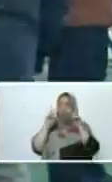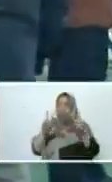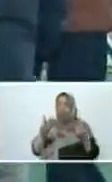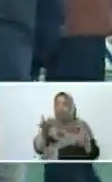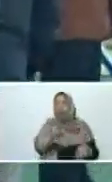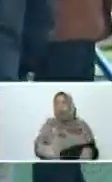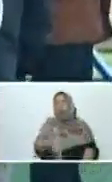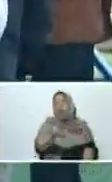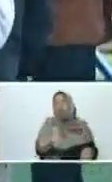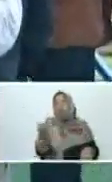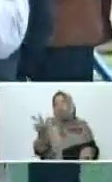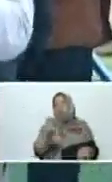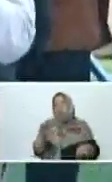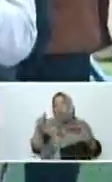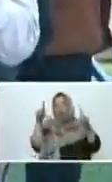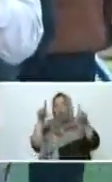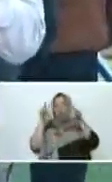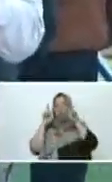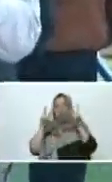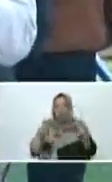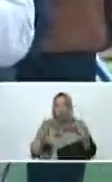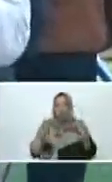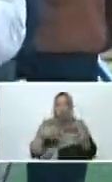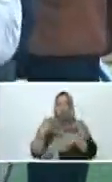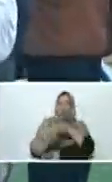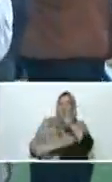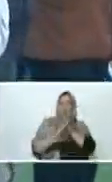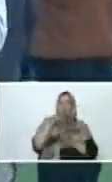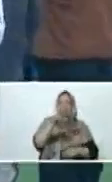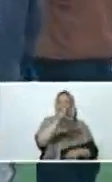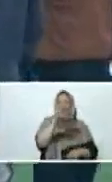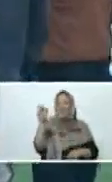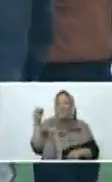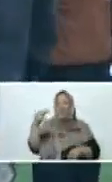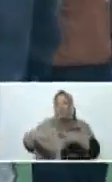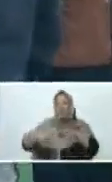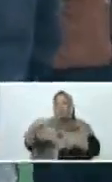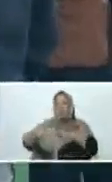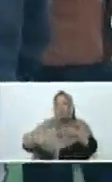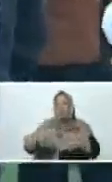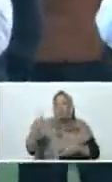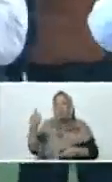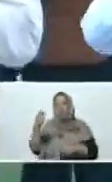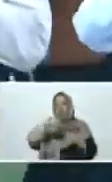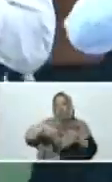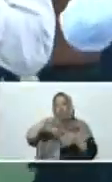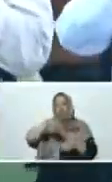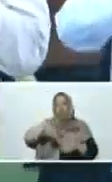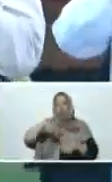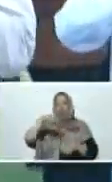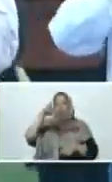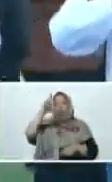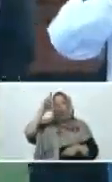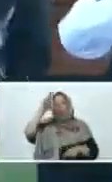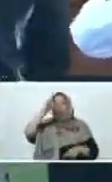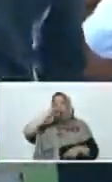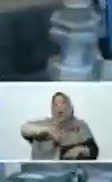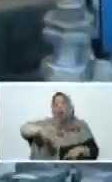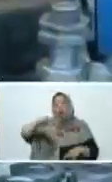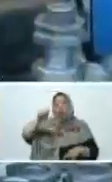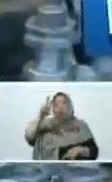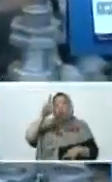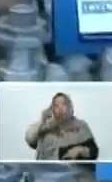pueblo venezolano hoy dos, vamos a desarrollar 300 ruedas para el sistema metro todos los años. Y eso es una parte,